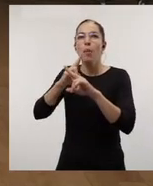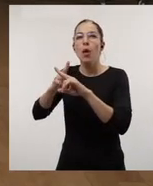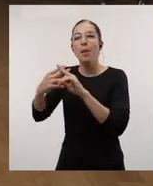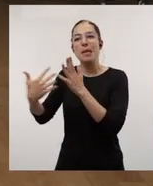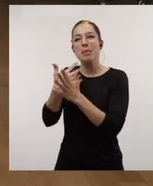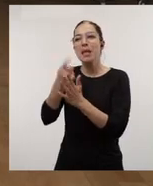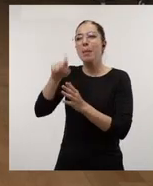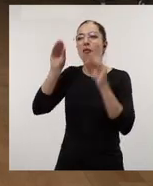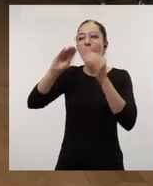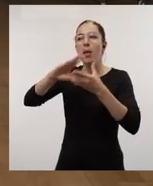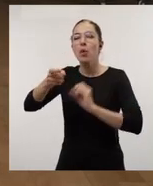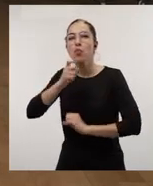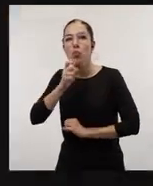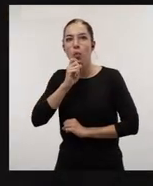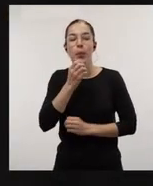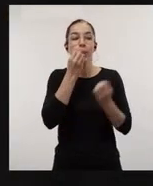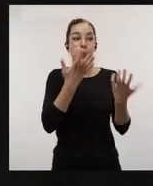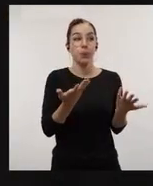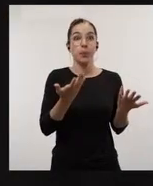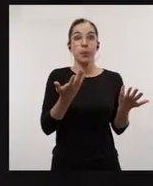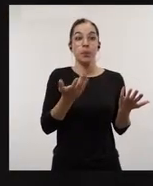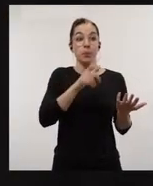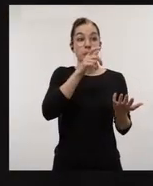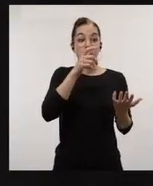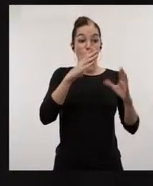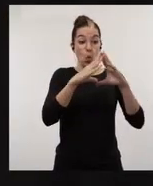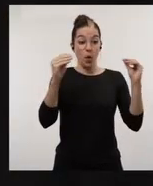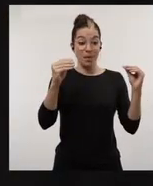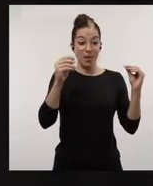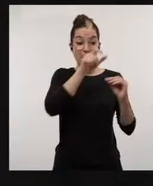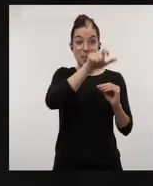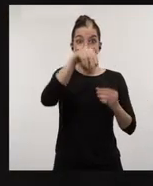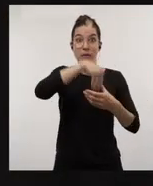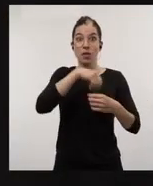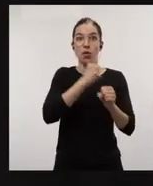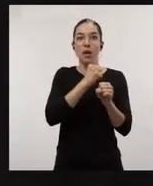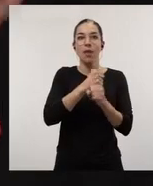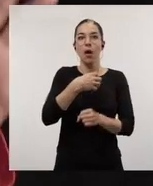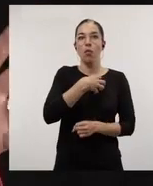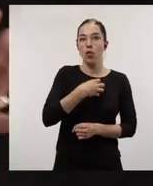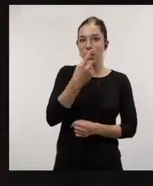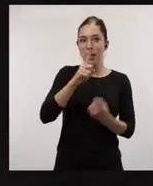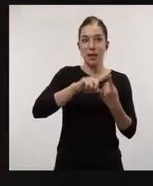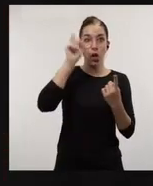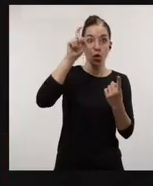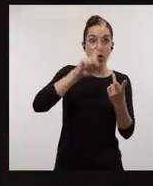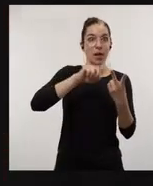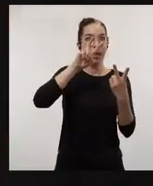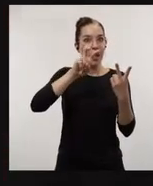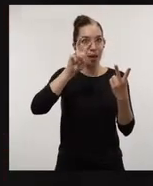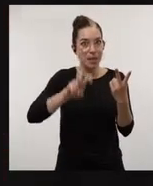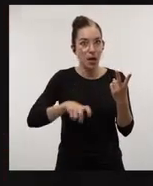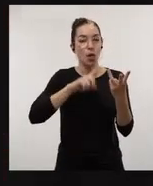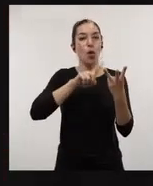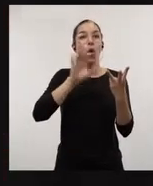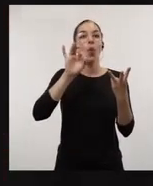adecuada. Muy bien, pues el personal de una universidad realiza tres funciones, la función docente, la función investigadora y la